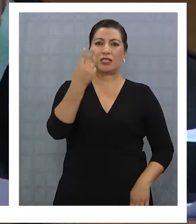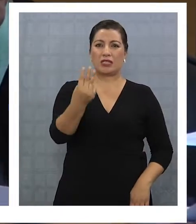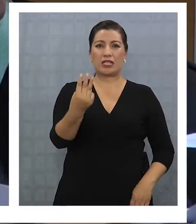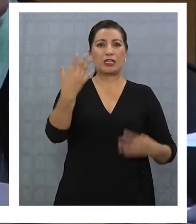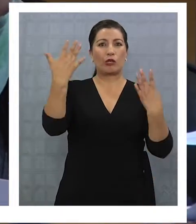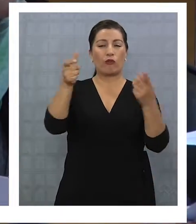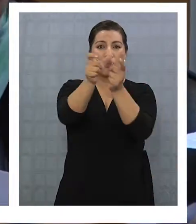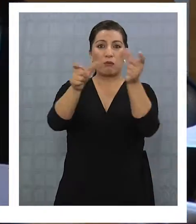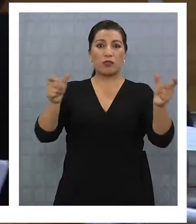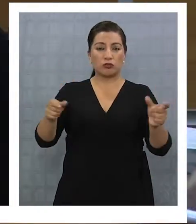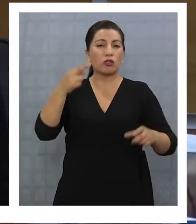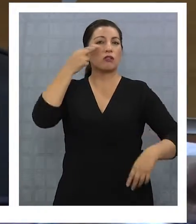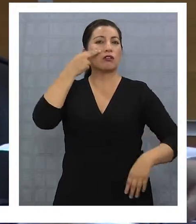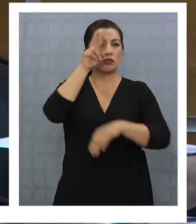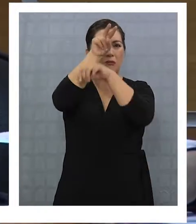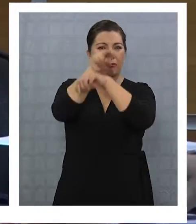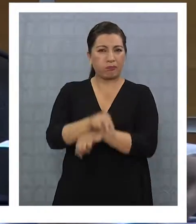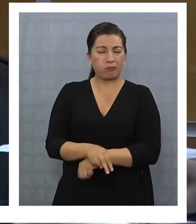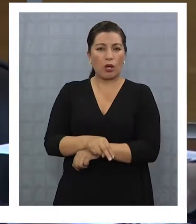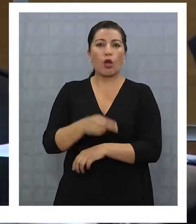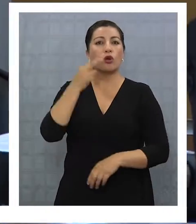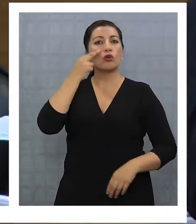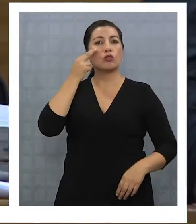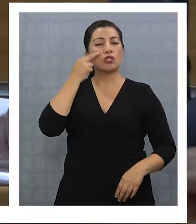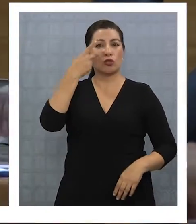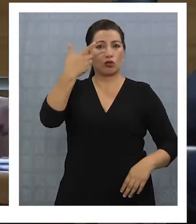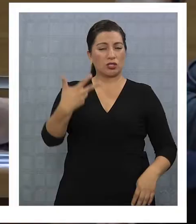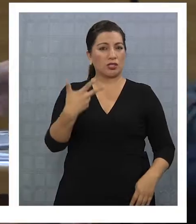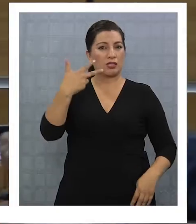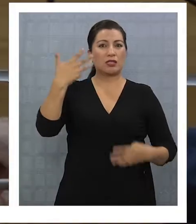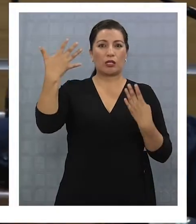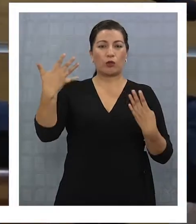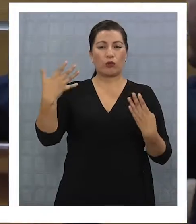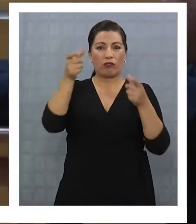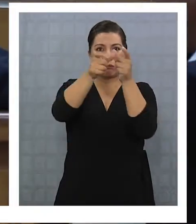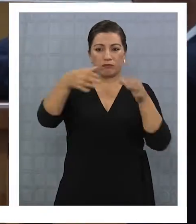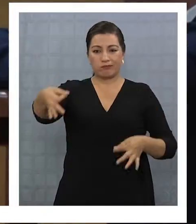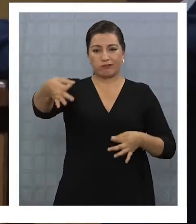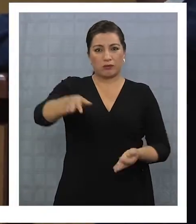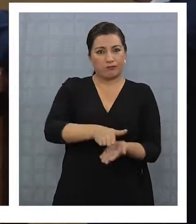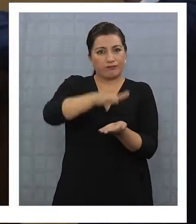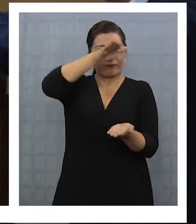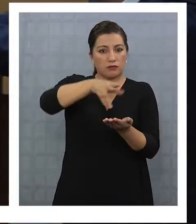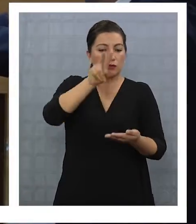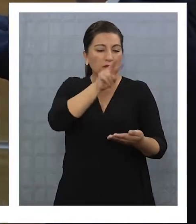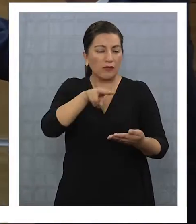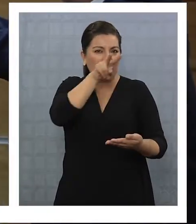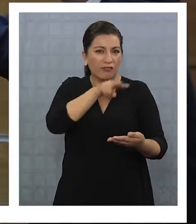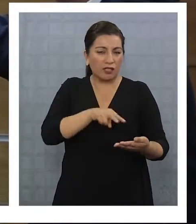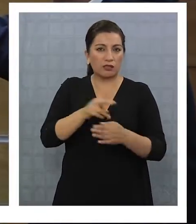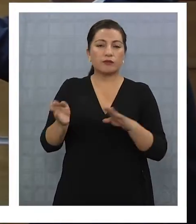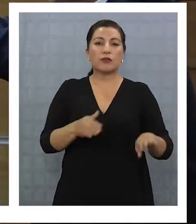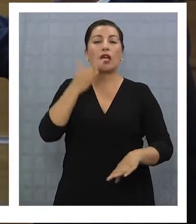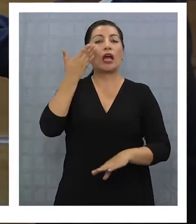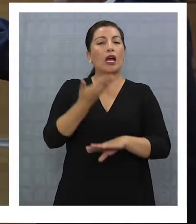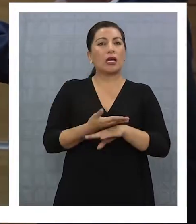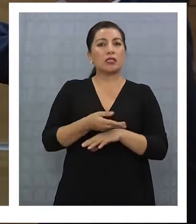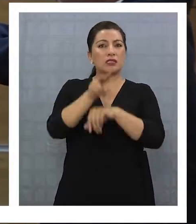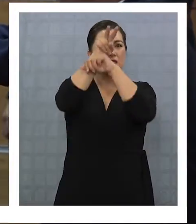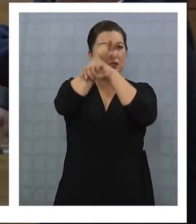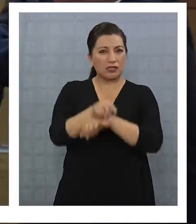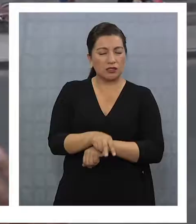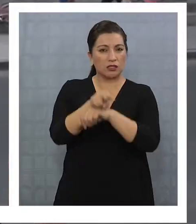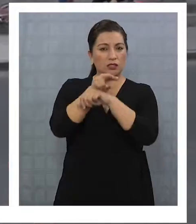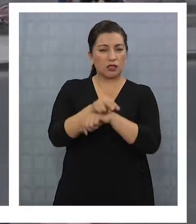testigos. Entre los testigos, que son los funcionarios públicos,